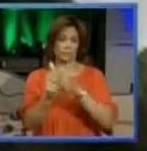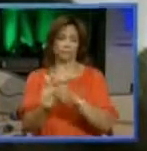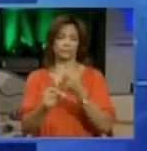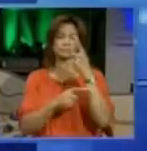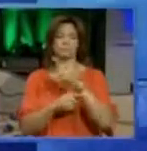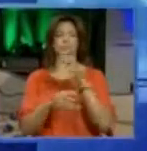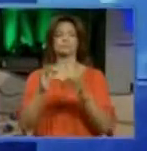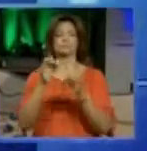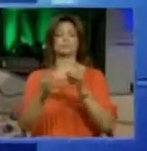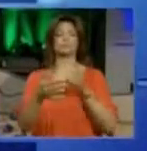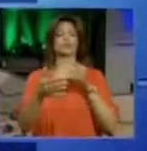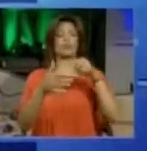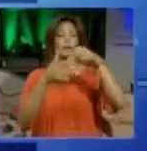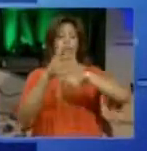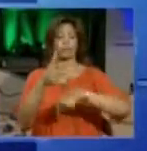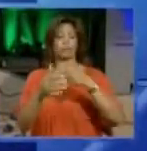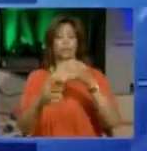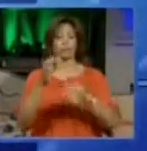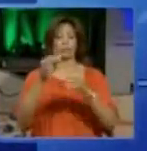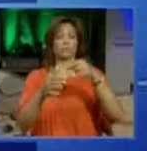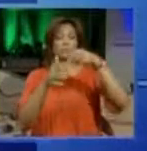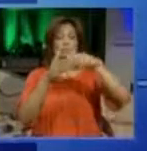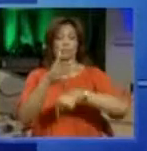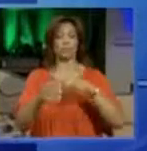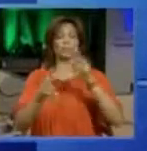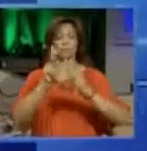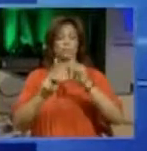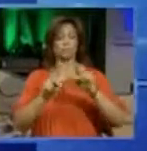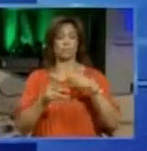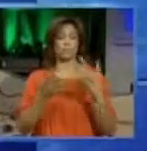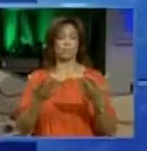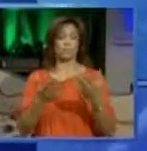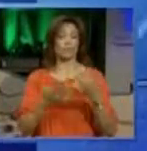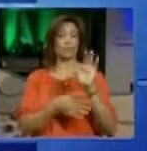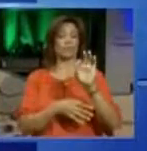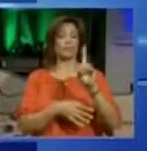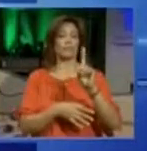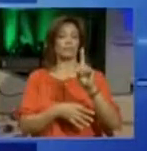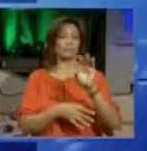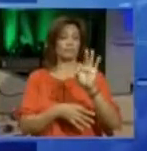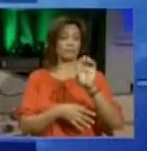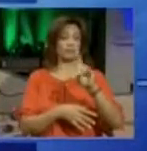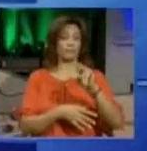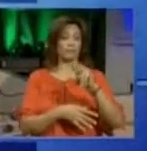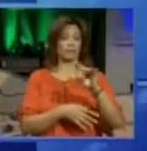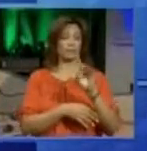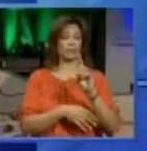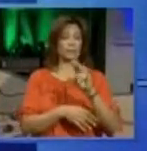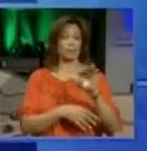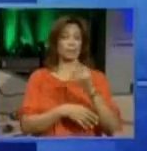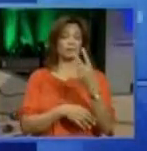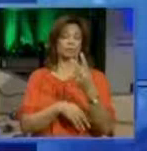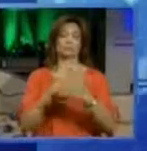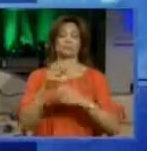se ve el juicio en su fondo. El juicio en su fondo de una persona acusada a nivel federal por narcotráfico puede tardar